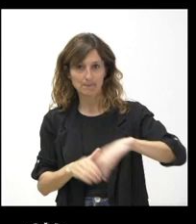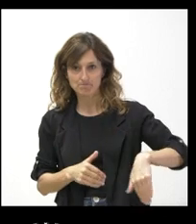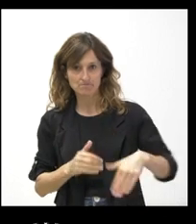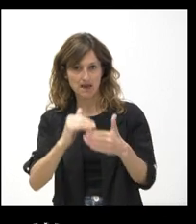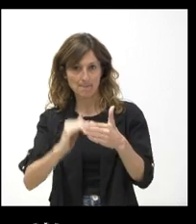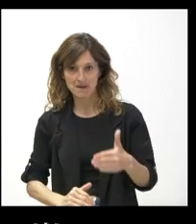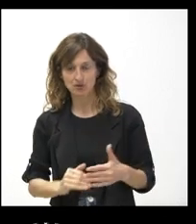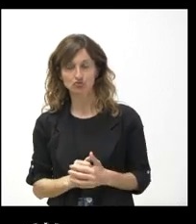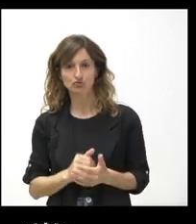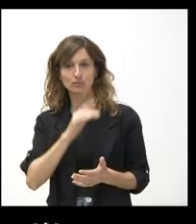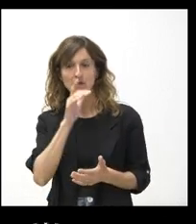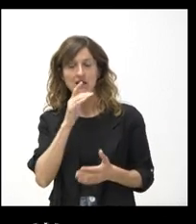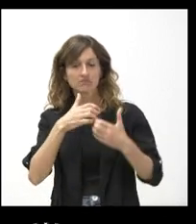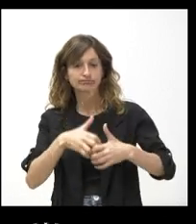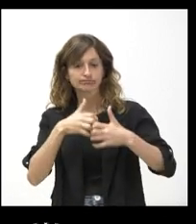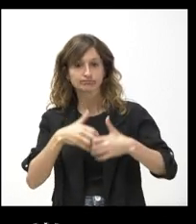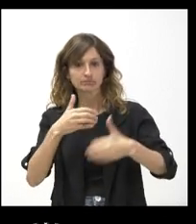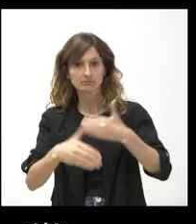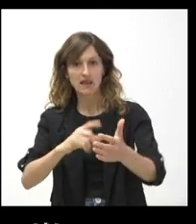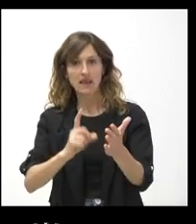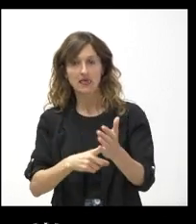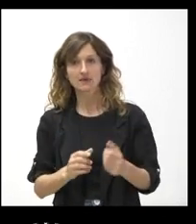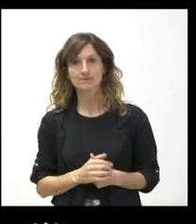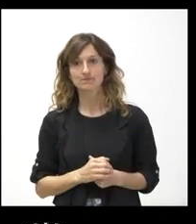a la hora de poner en marcha o de ejecutar esta ley.